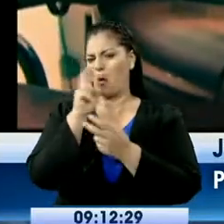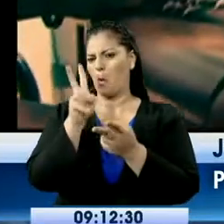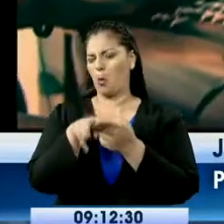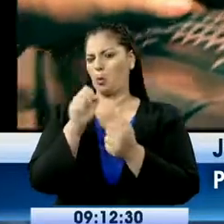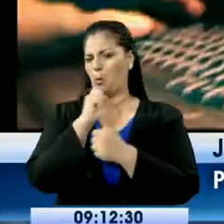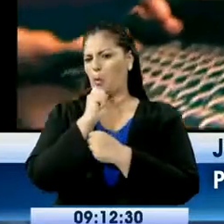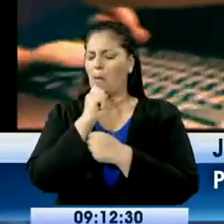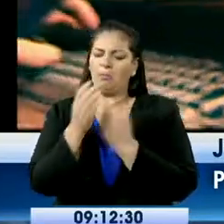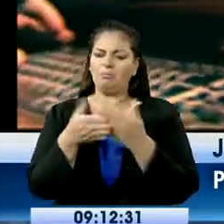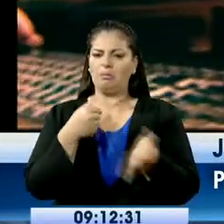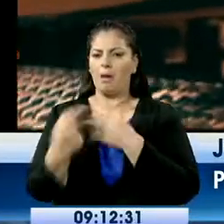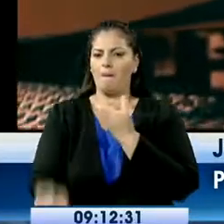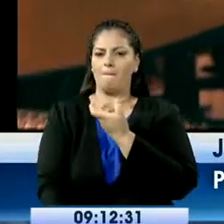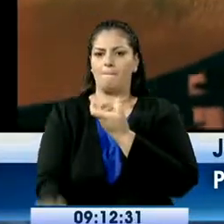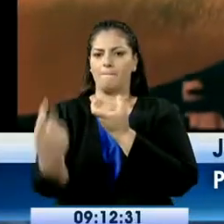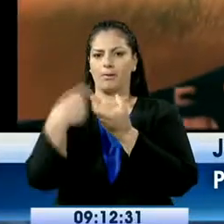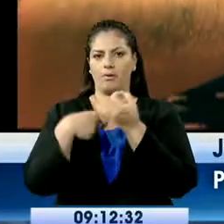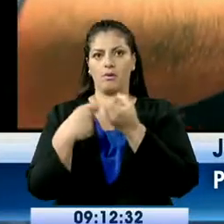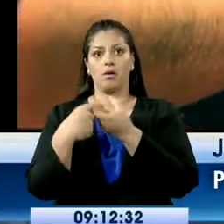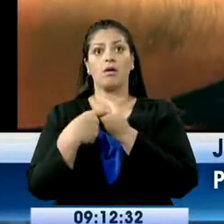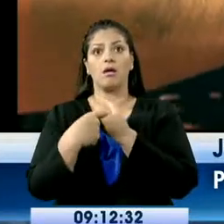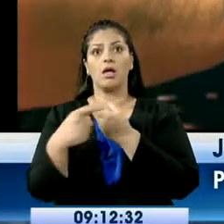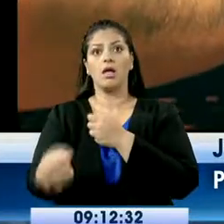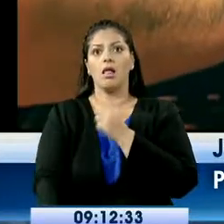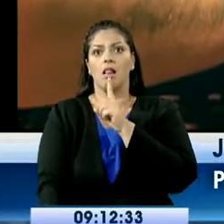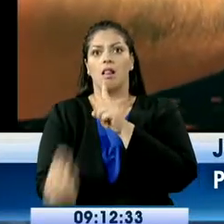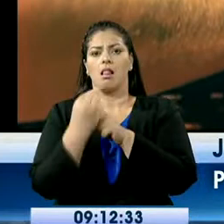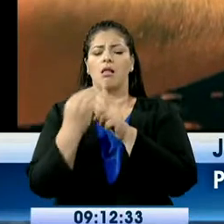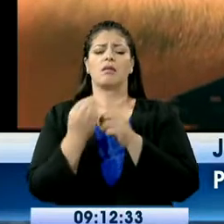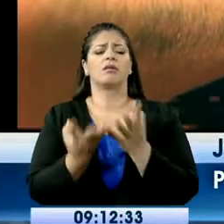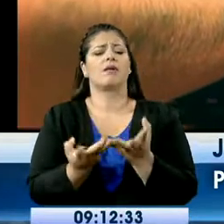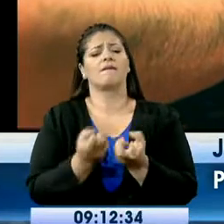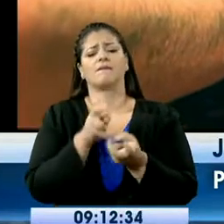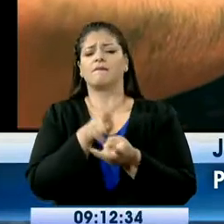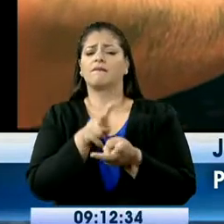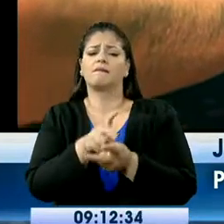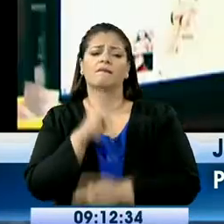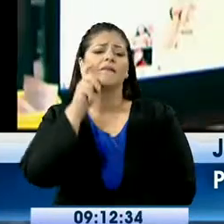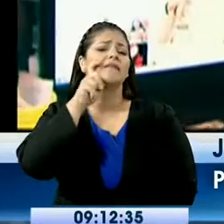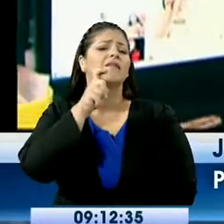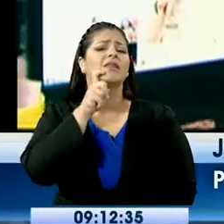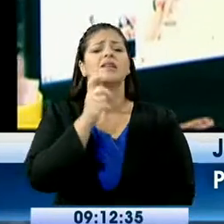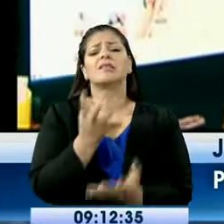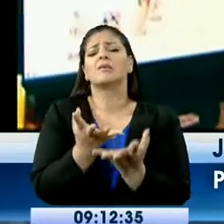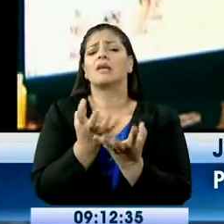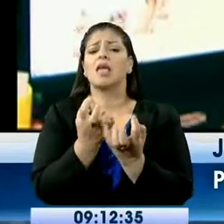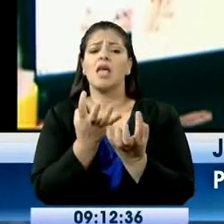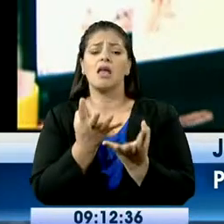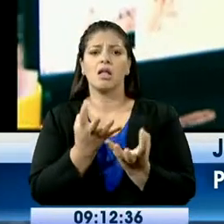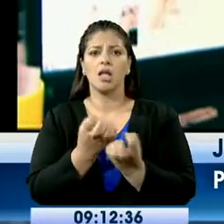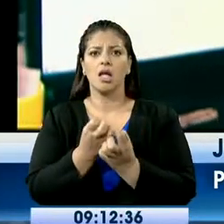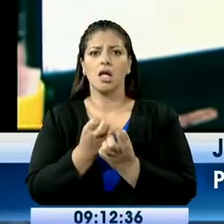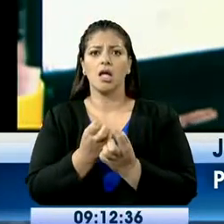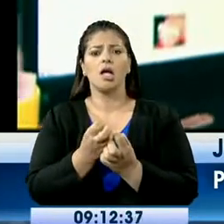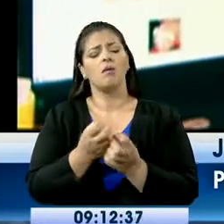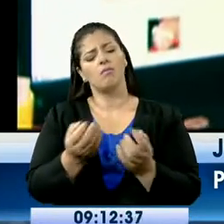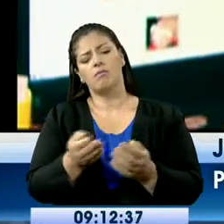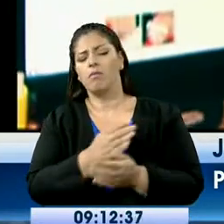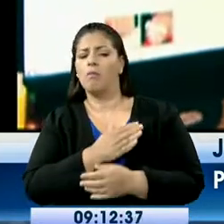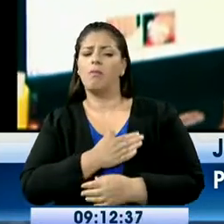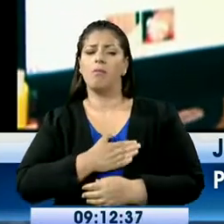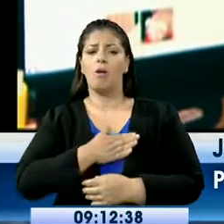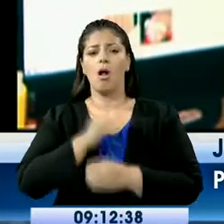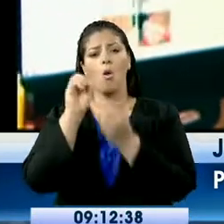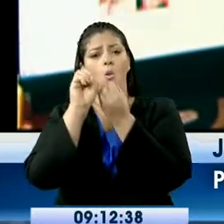Eso por webcam, dice eso. Y ella me llamó por webcam. Entonces yo veo que ella me llama y le contesto. Lo que yo le contesto por la videollamada,